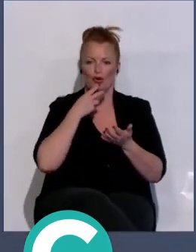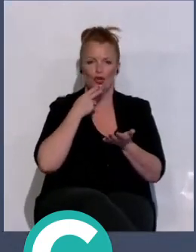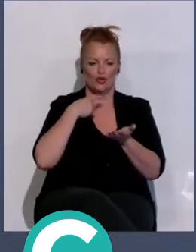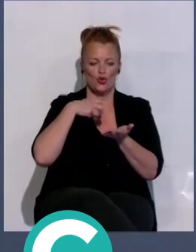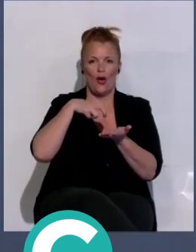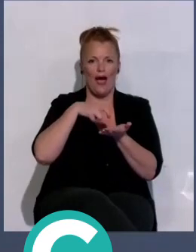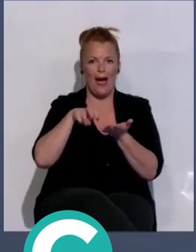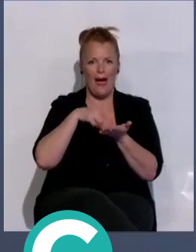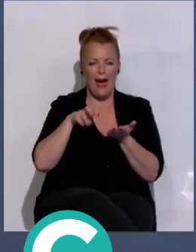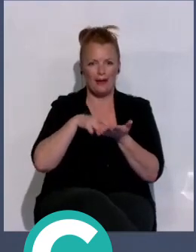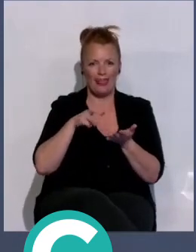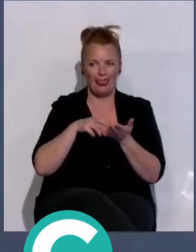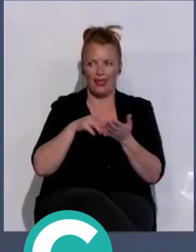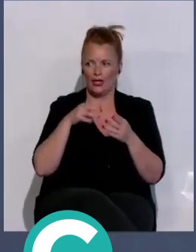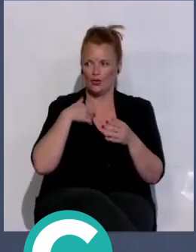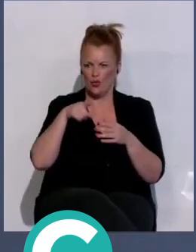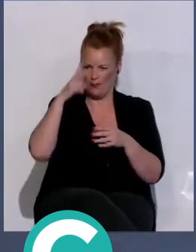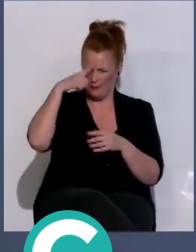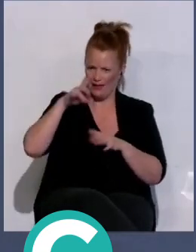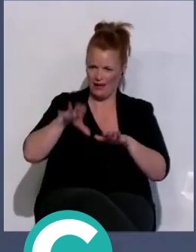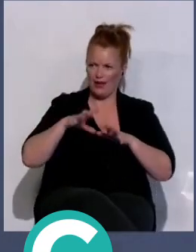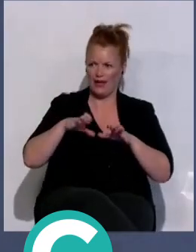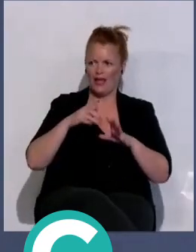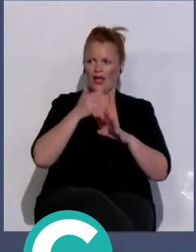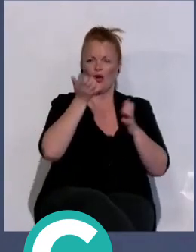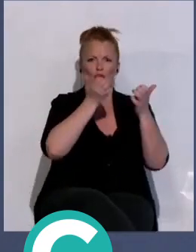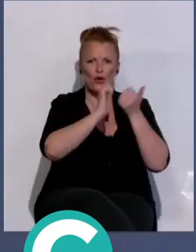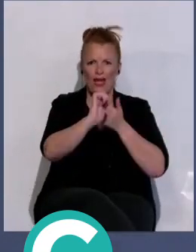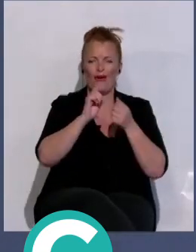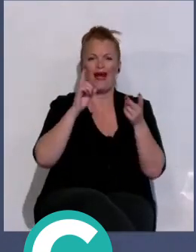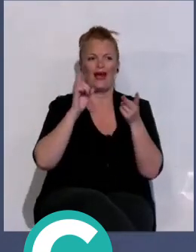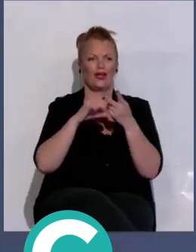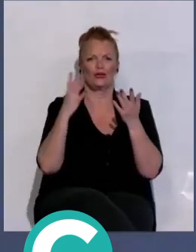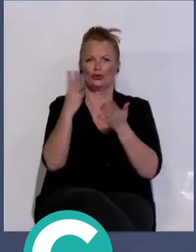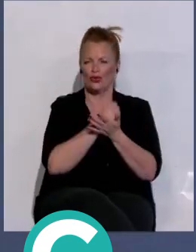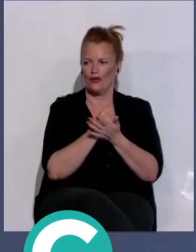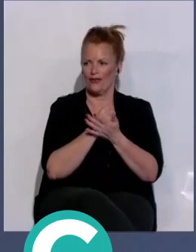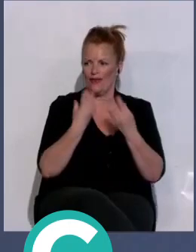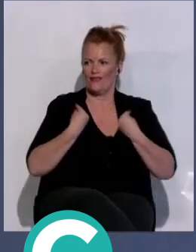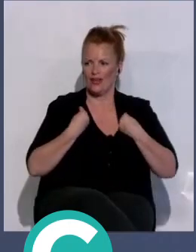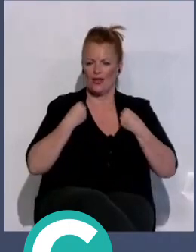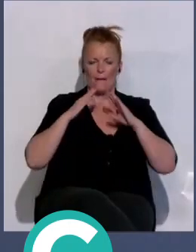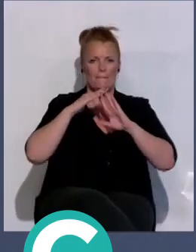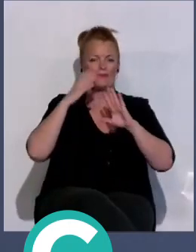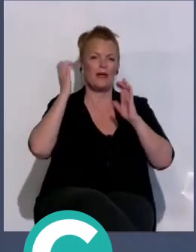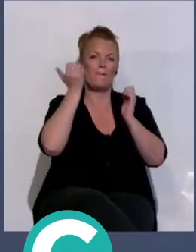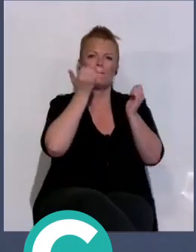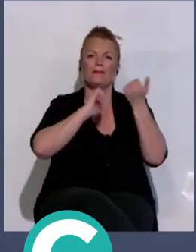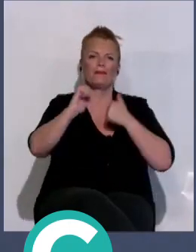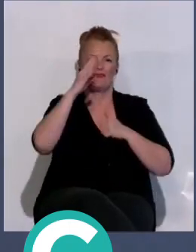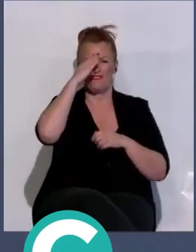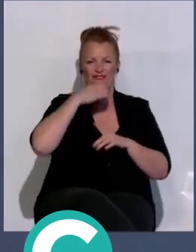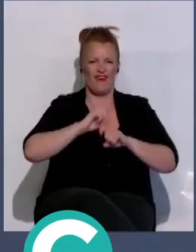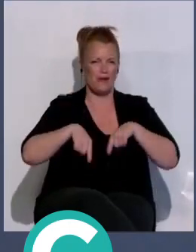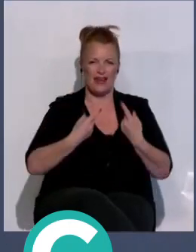Y diréis, ¿cómo aprendí a andar? Pues porque mi padre era judoka, mi familia era toda, venían todos de practicar judo desde pequeño, se lo